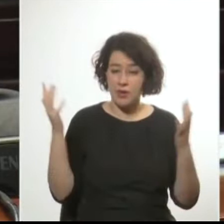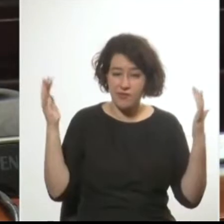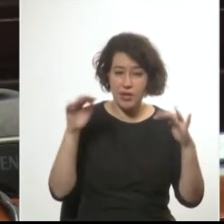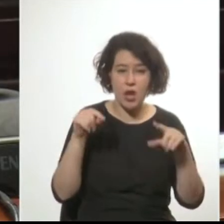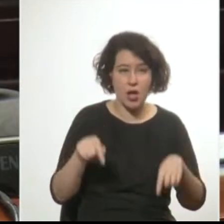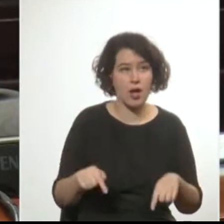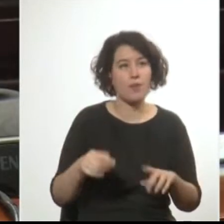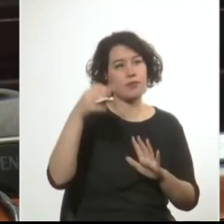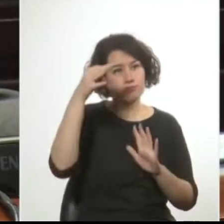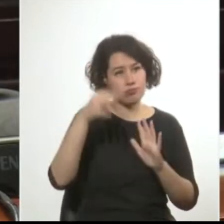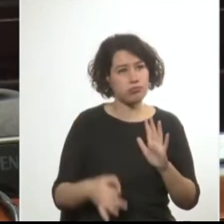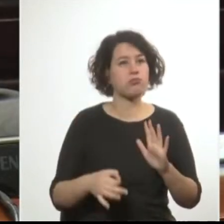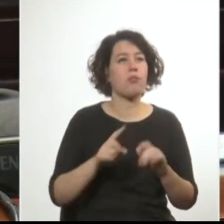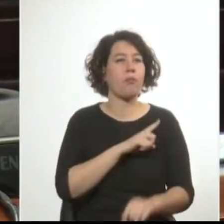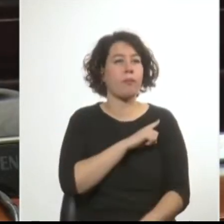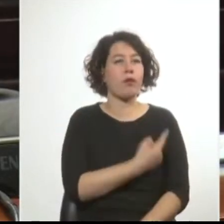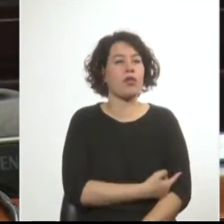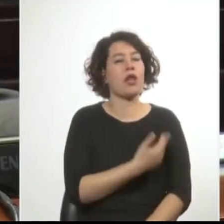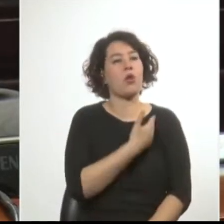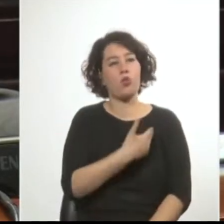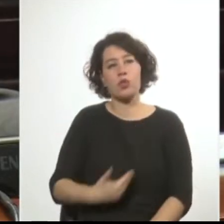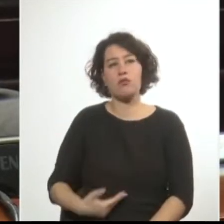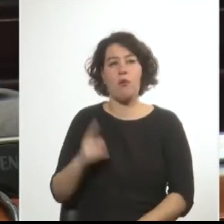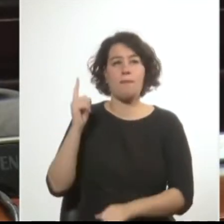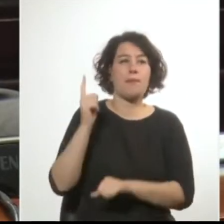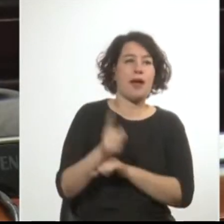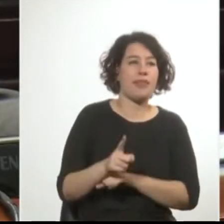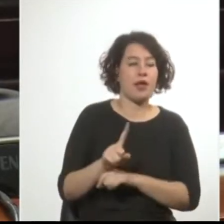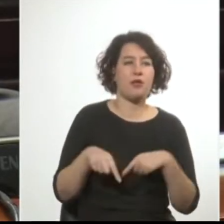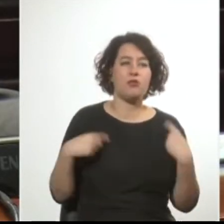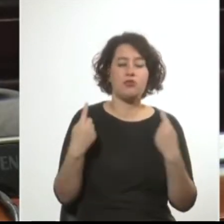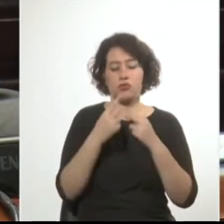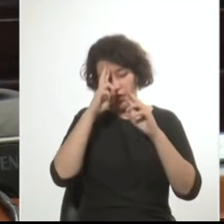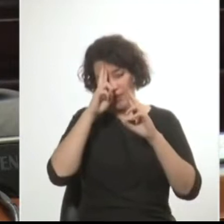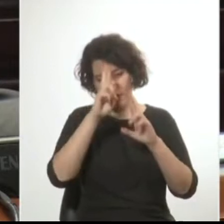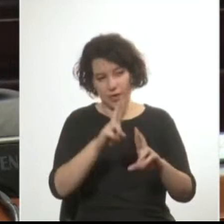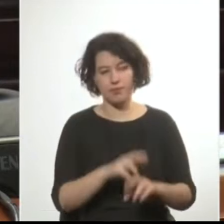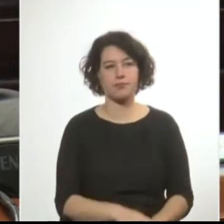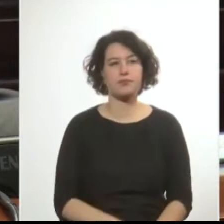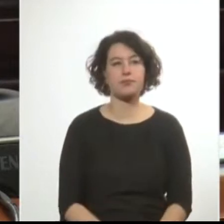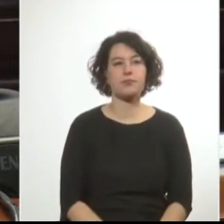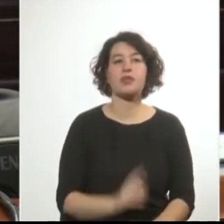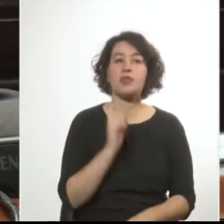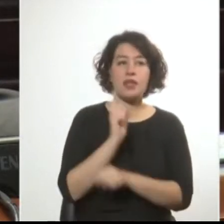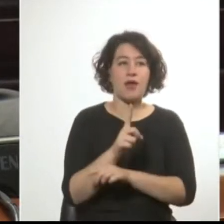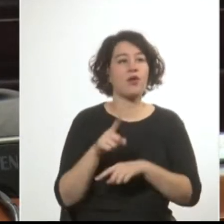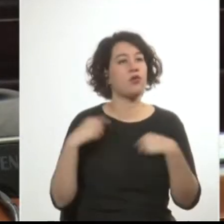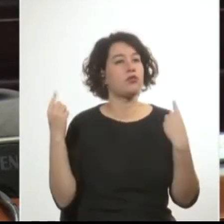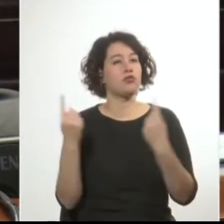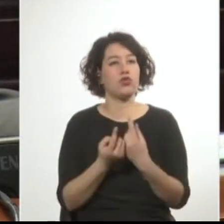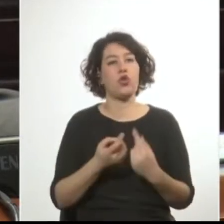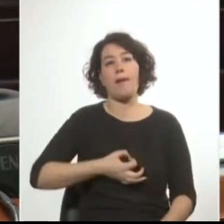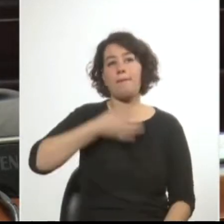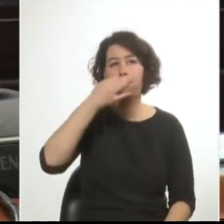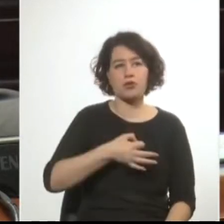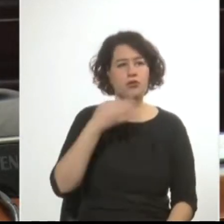ratificar una voluntad del Poder Ejecutivo que nos merece el mayor respeto. Deberíamos formular nuestra exposición